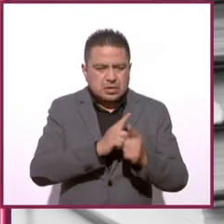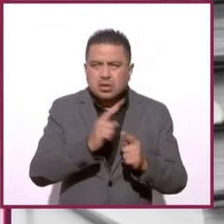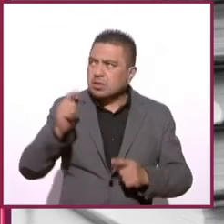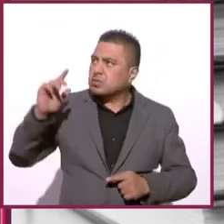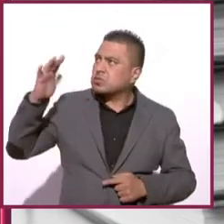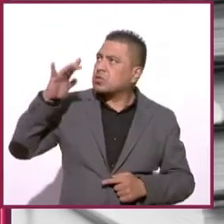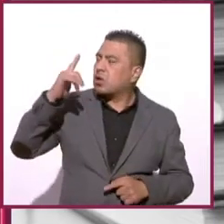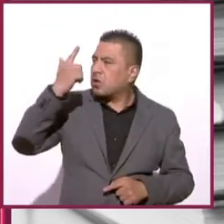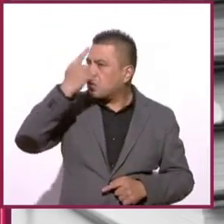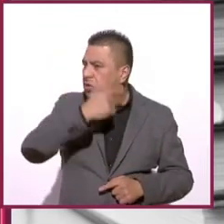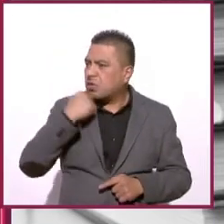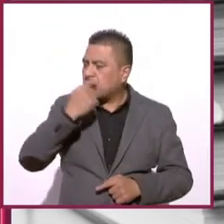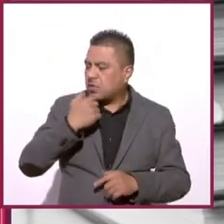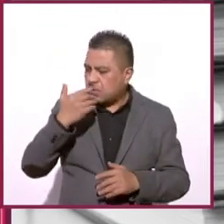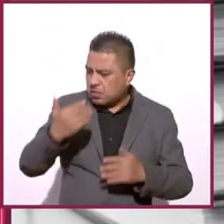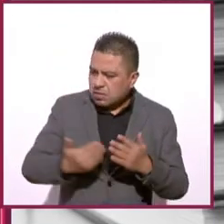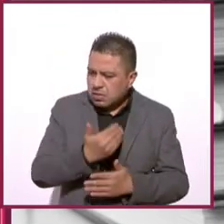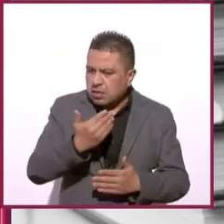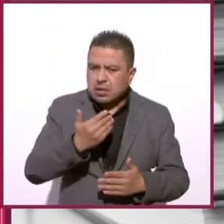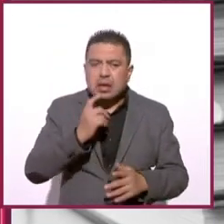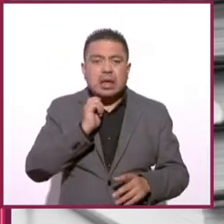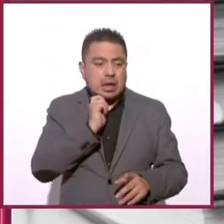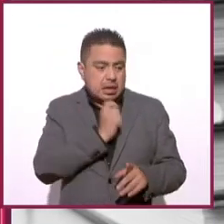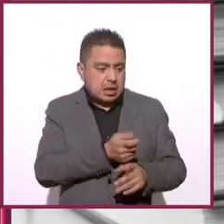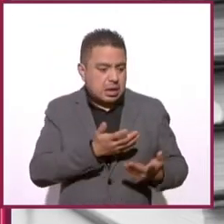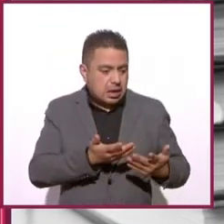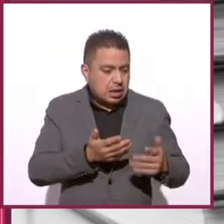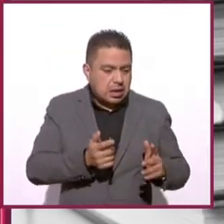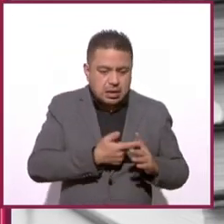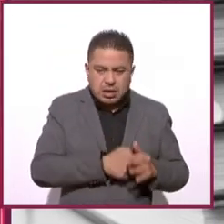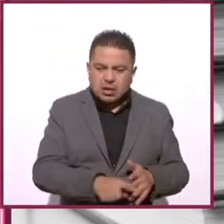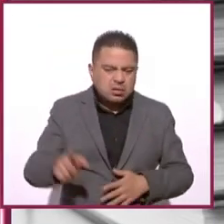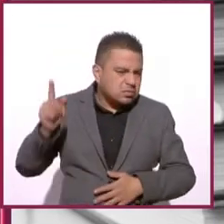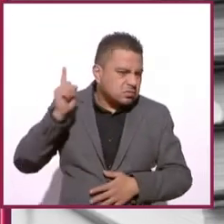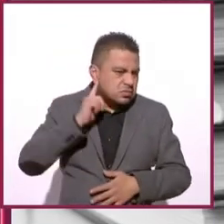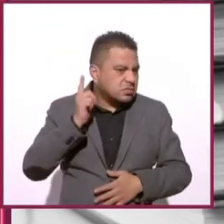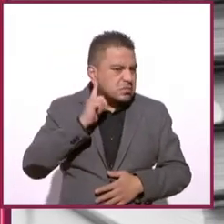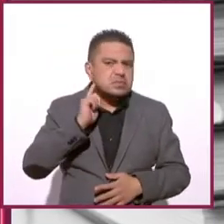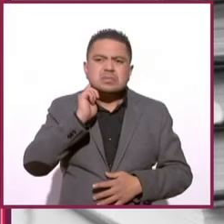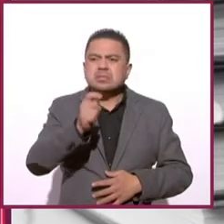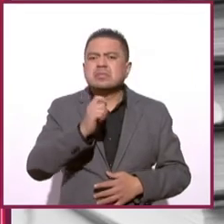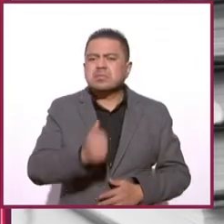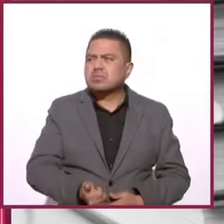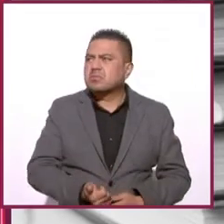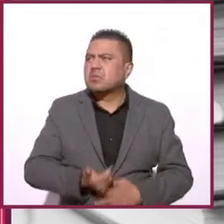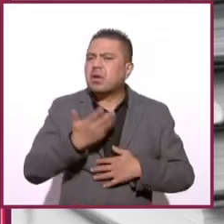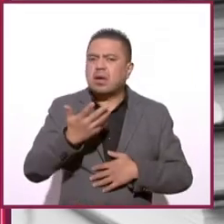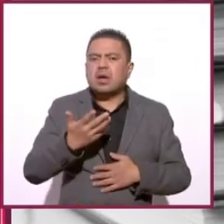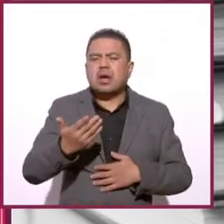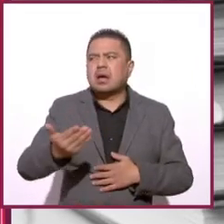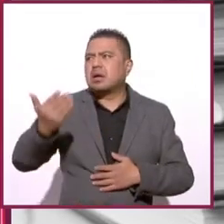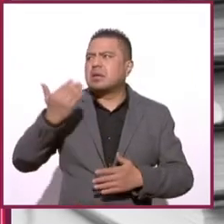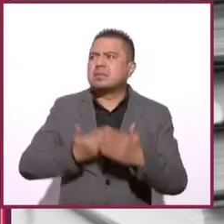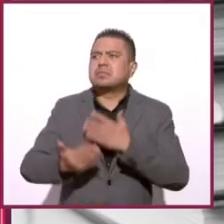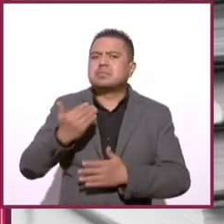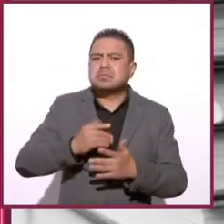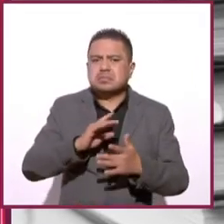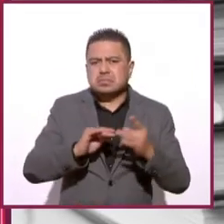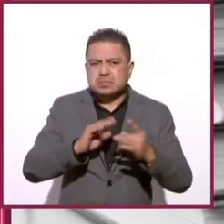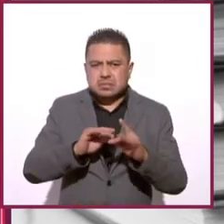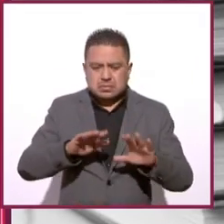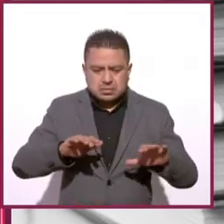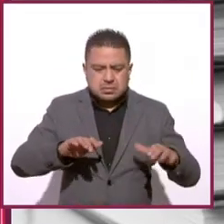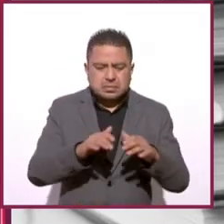caer de las horas. ¿Será que desde entonces empezamos a oír? Se trata del poema Hace tiempo sostenía de